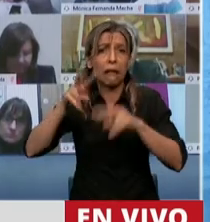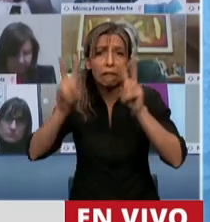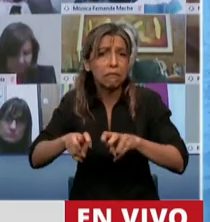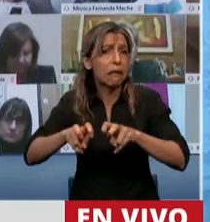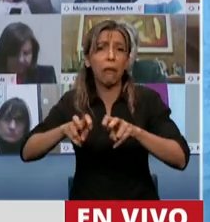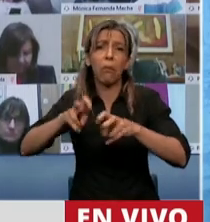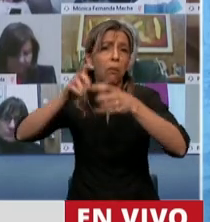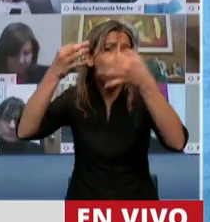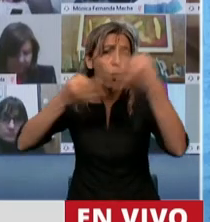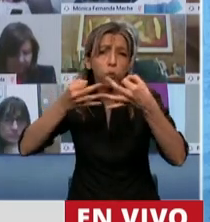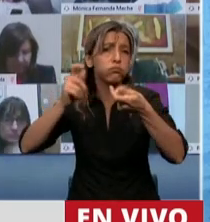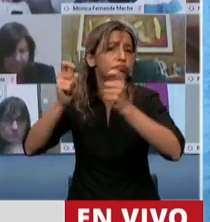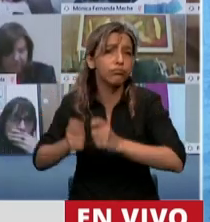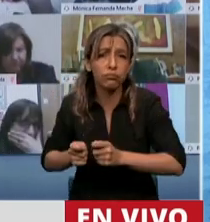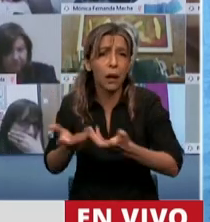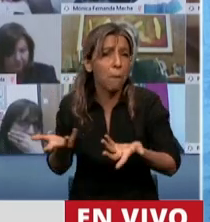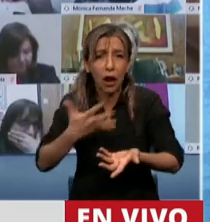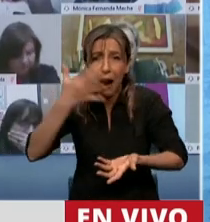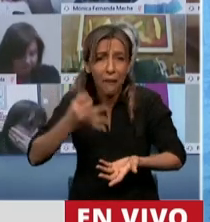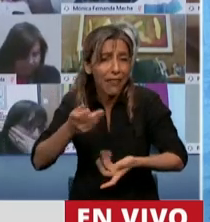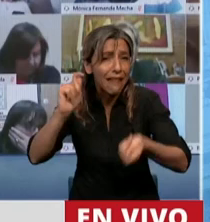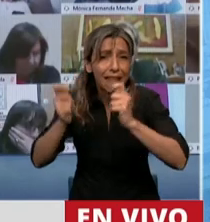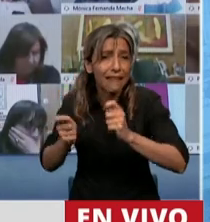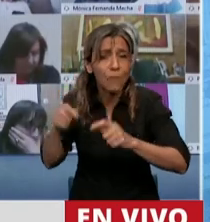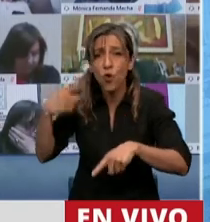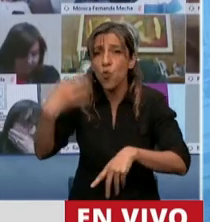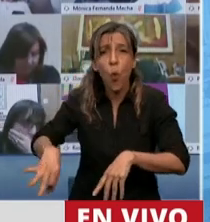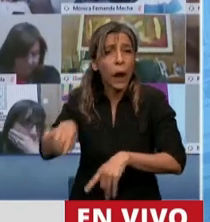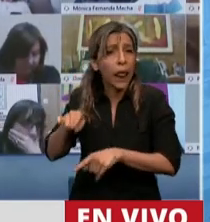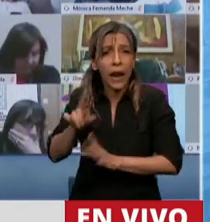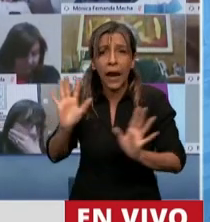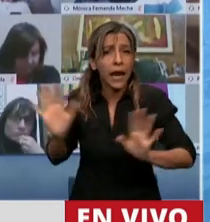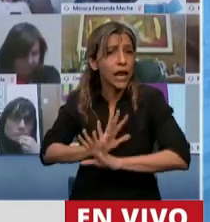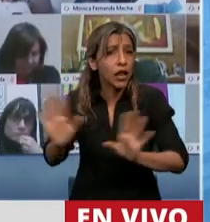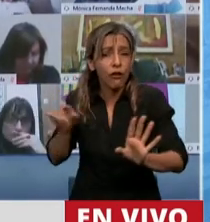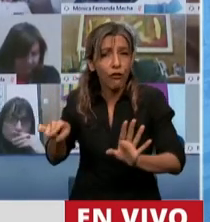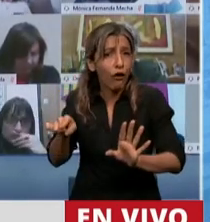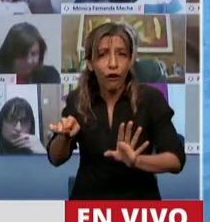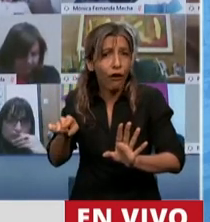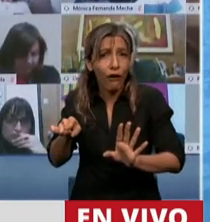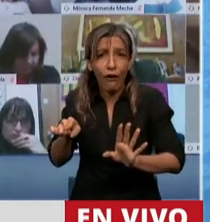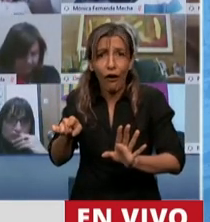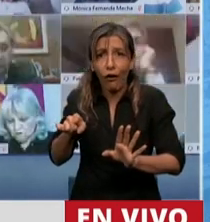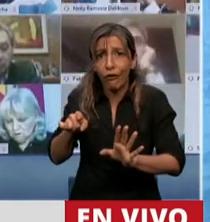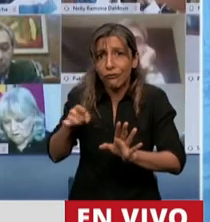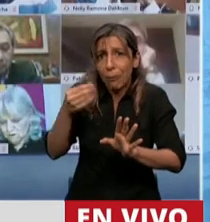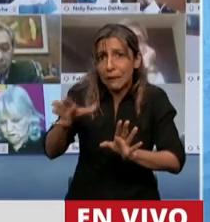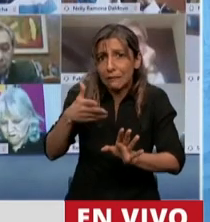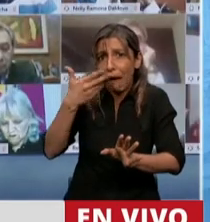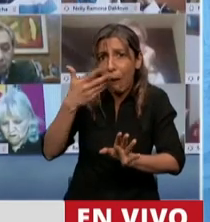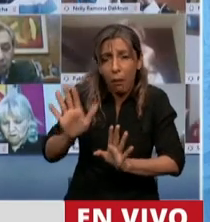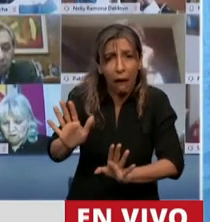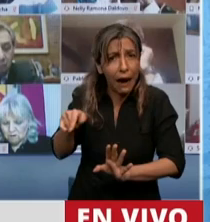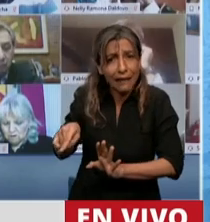debate de la reforma judicial a este recinto hoy fueron ellos ellos fueron los que abrieron la discusión sobre la